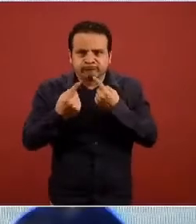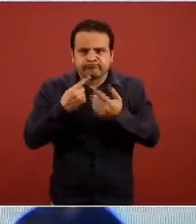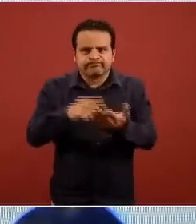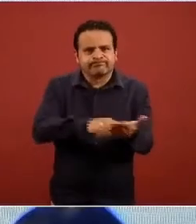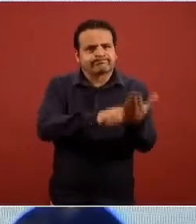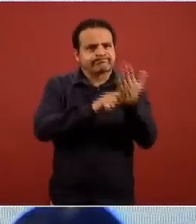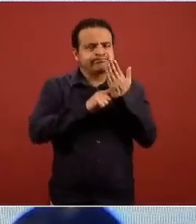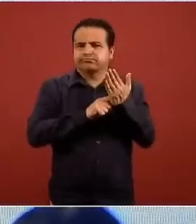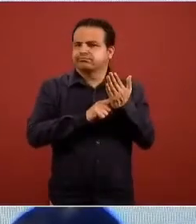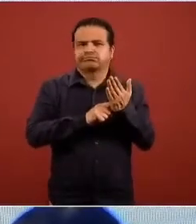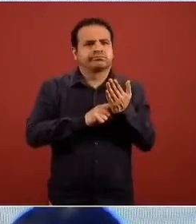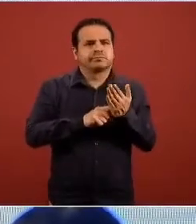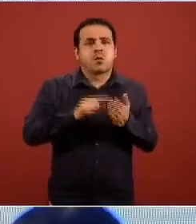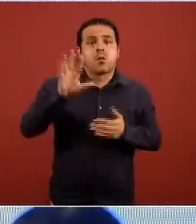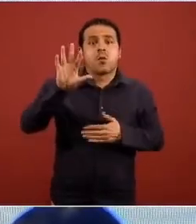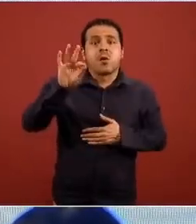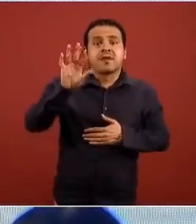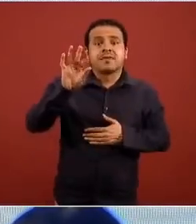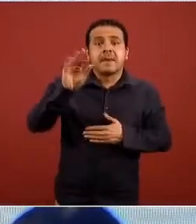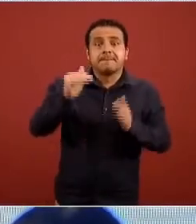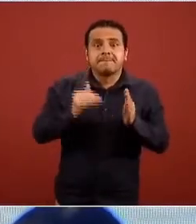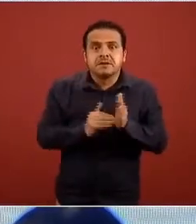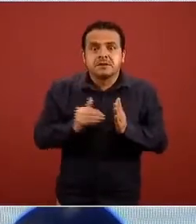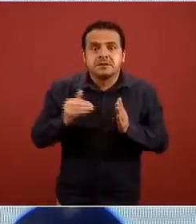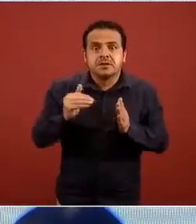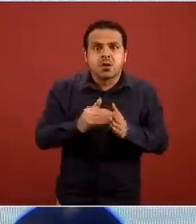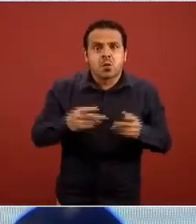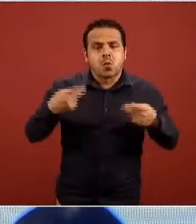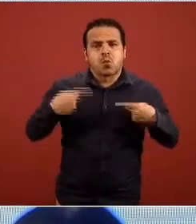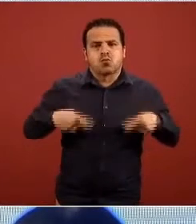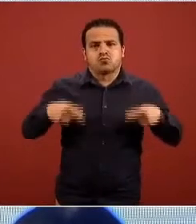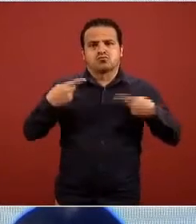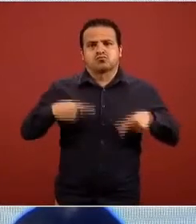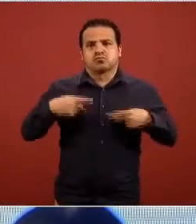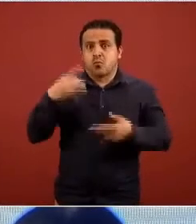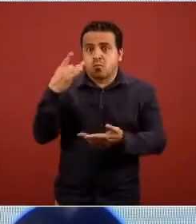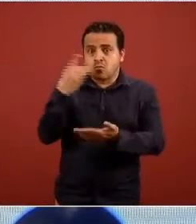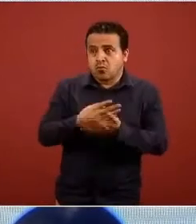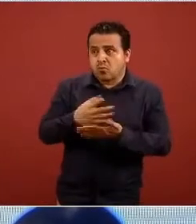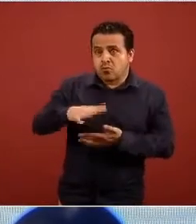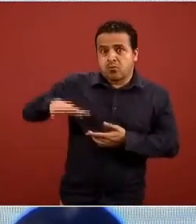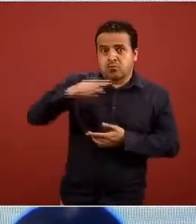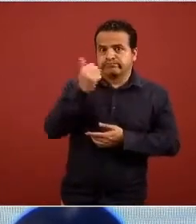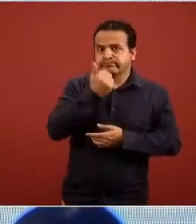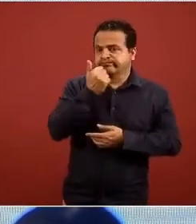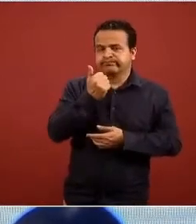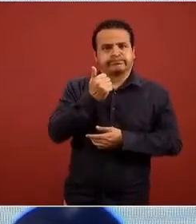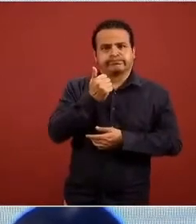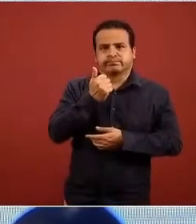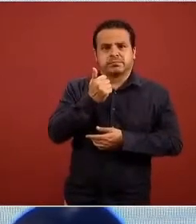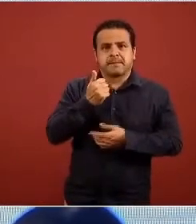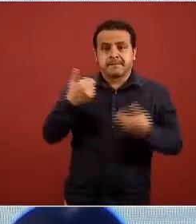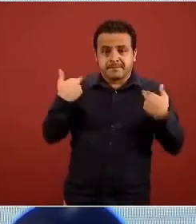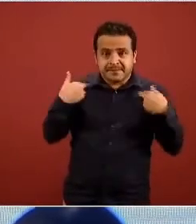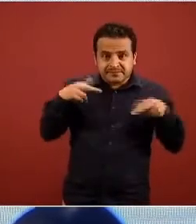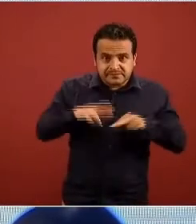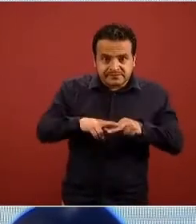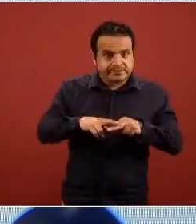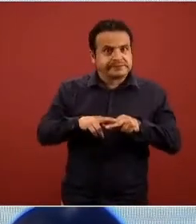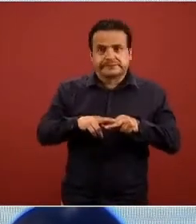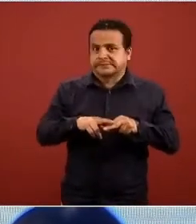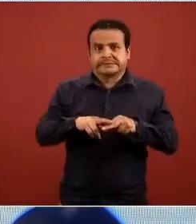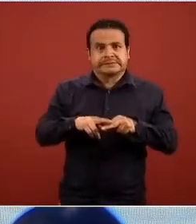más de 40 millones de personas porque esto incluye no solamente a los educandos y a las y los mentores sino también